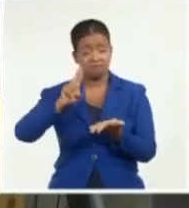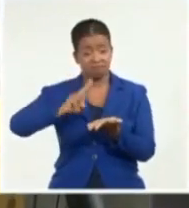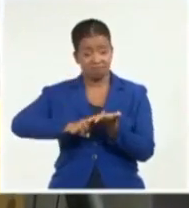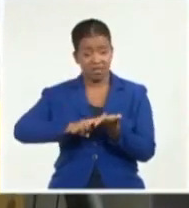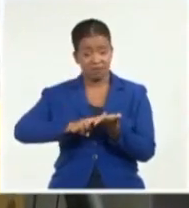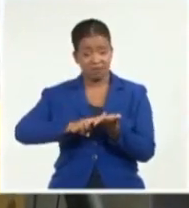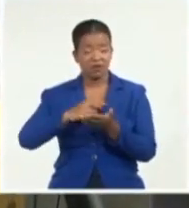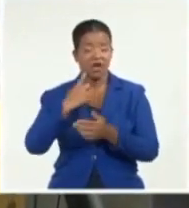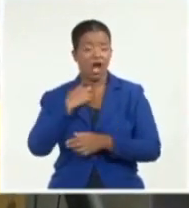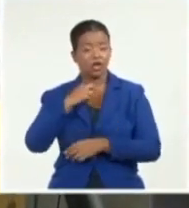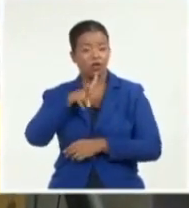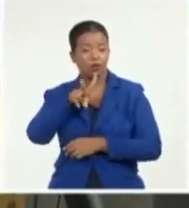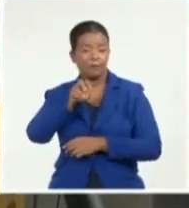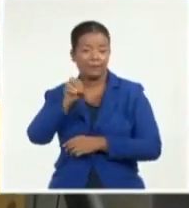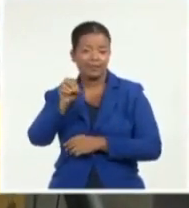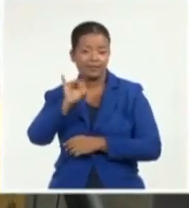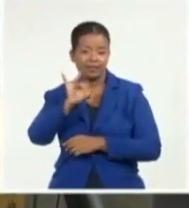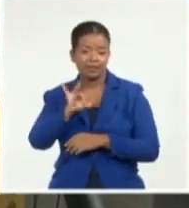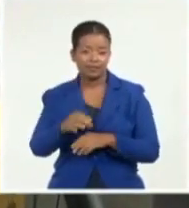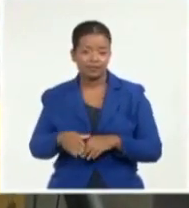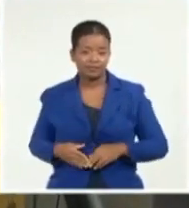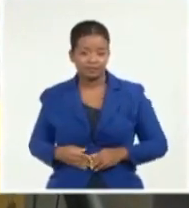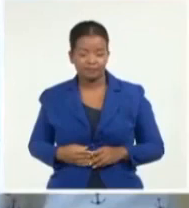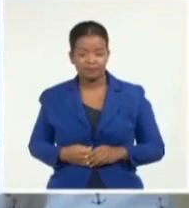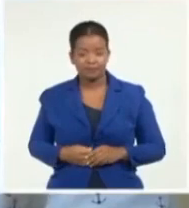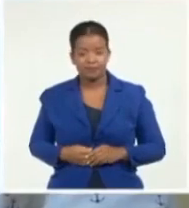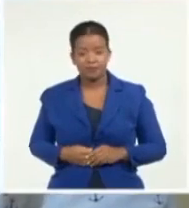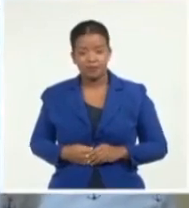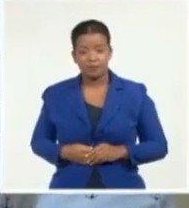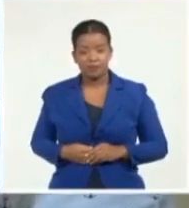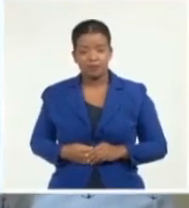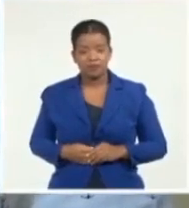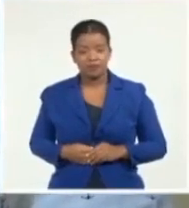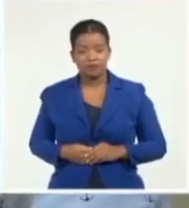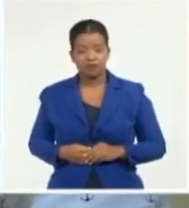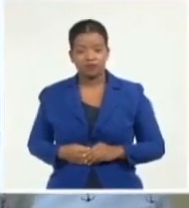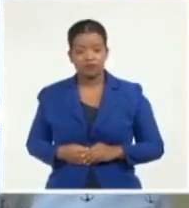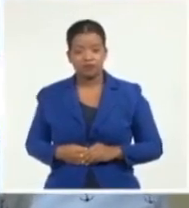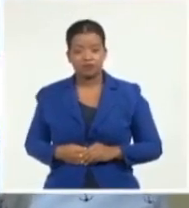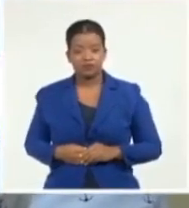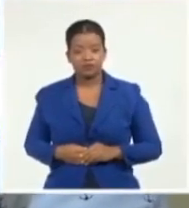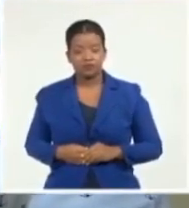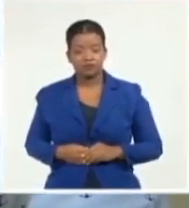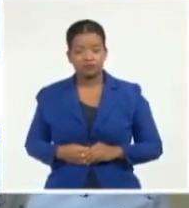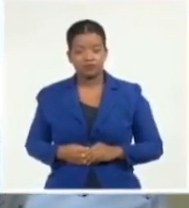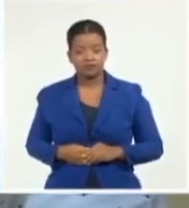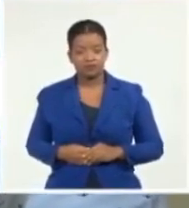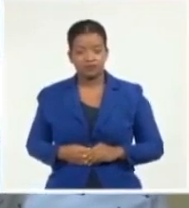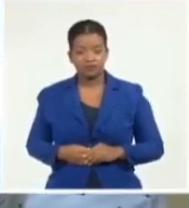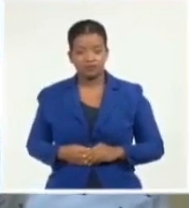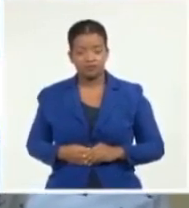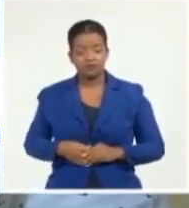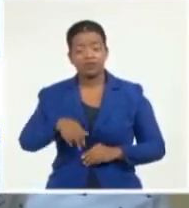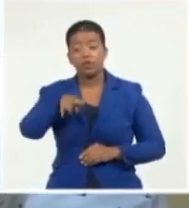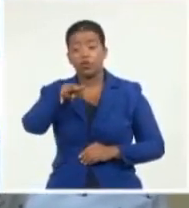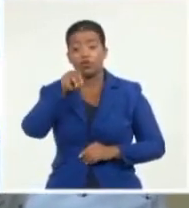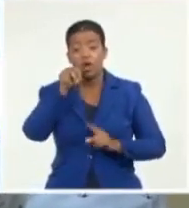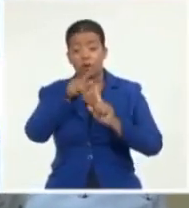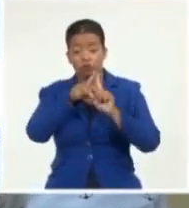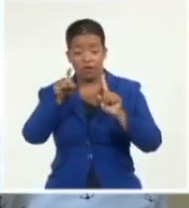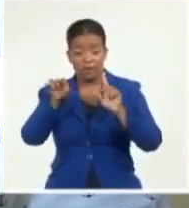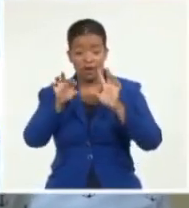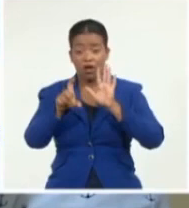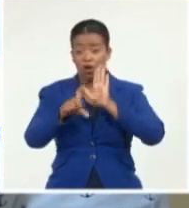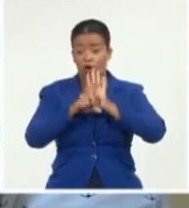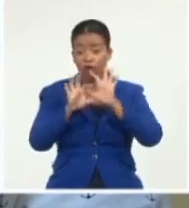desde 2007. Ya que en este Código se habla de accesibilidad al entorno, que es algo en lo que